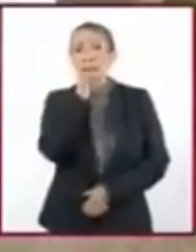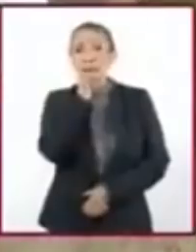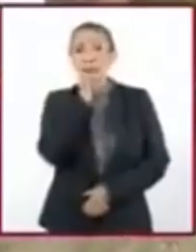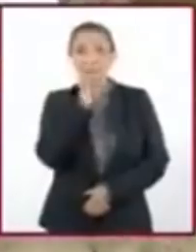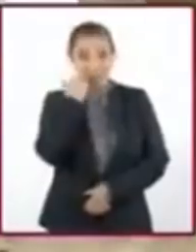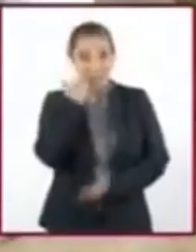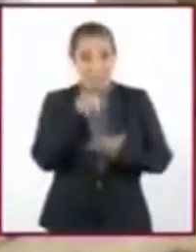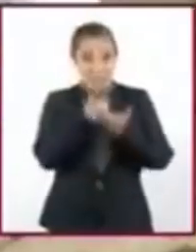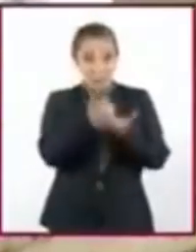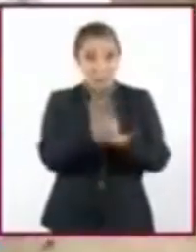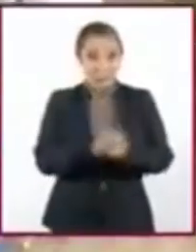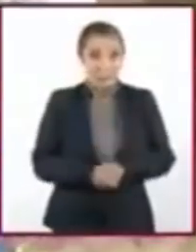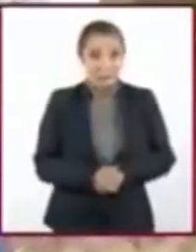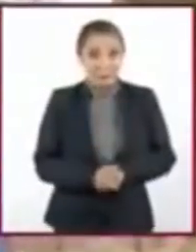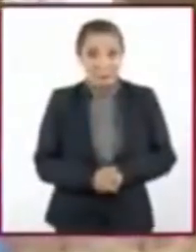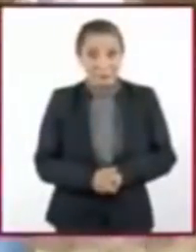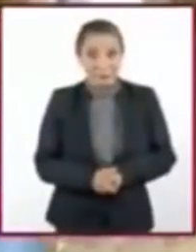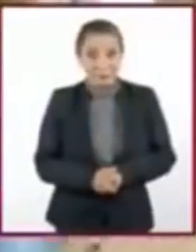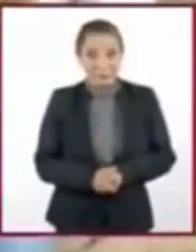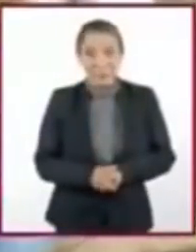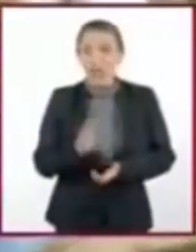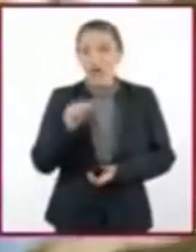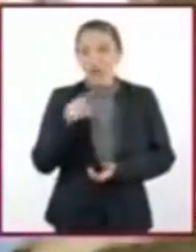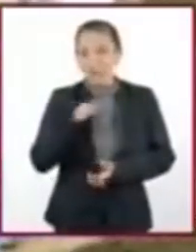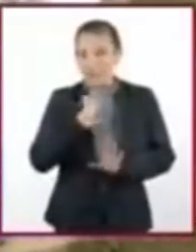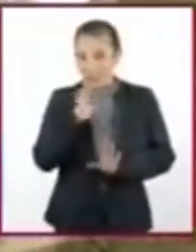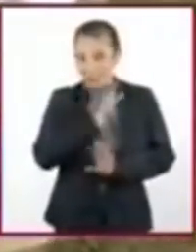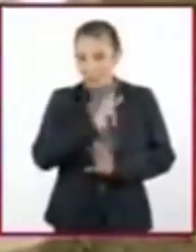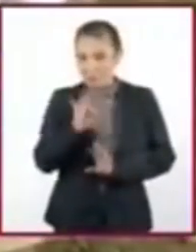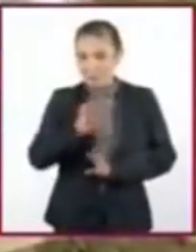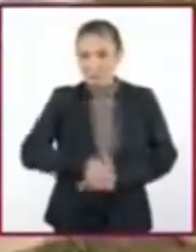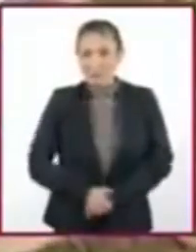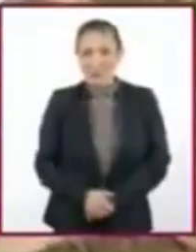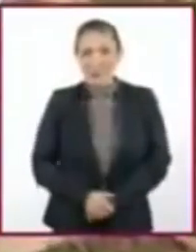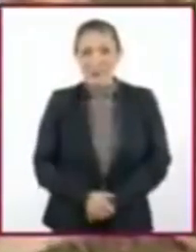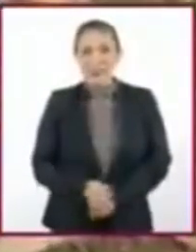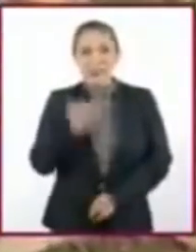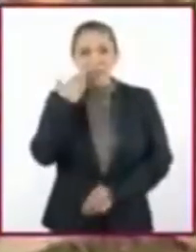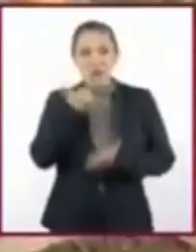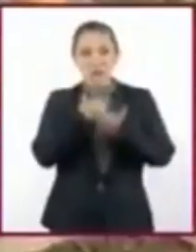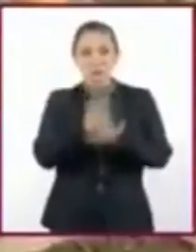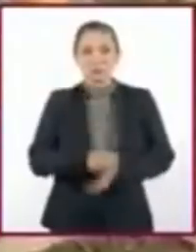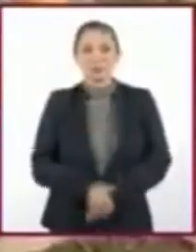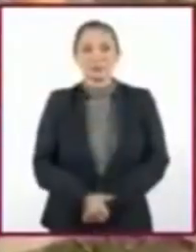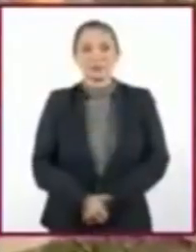¿Quieres que te ayude? Que no, gracias. Y si quieres te ayude.